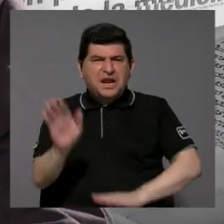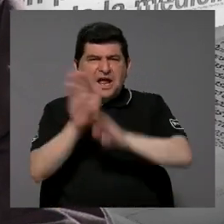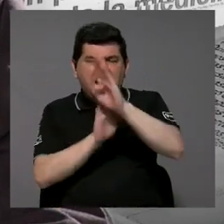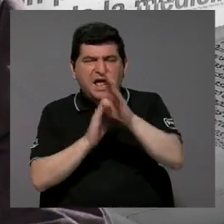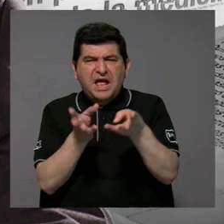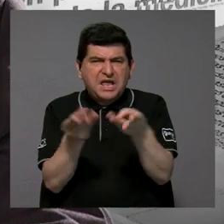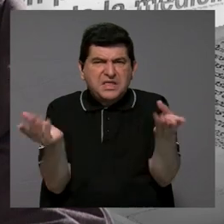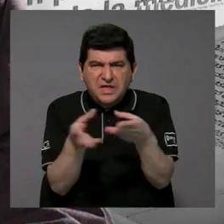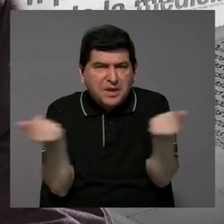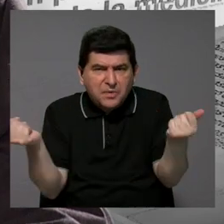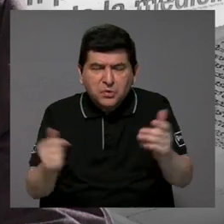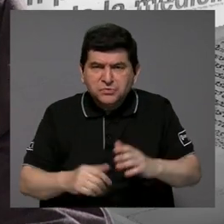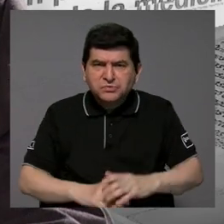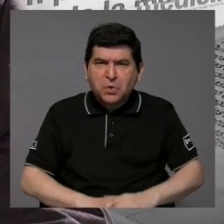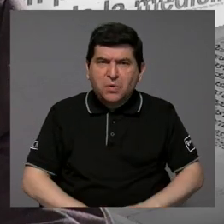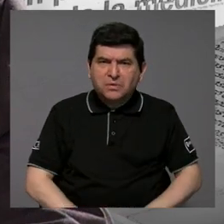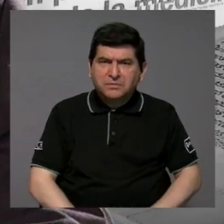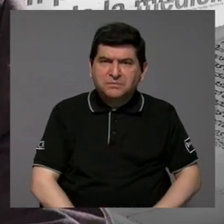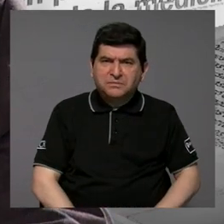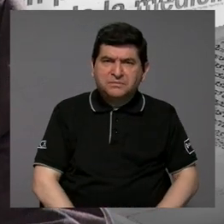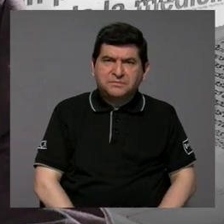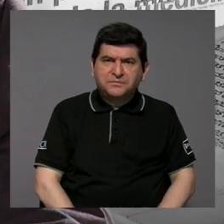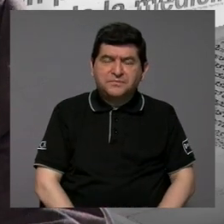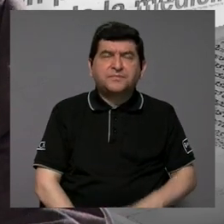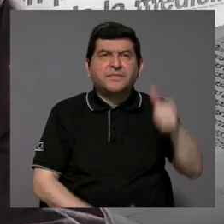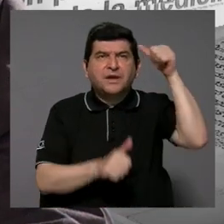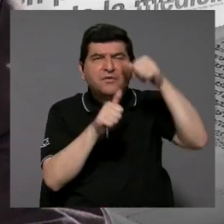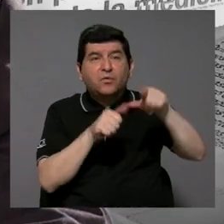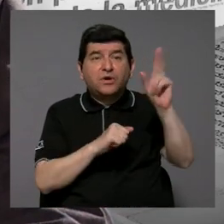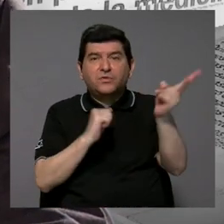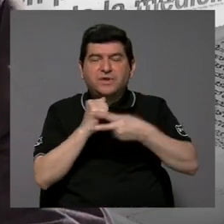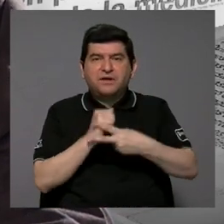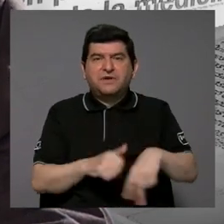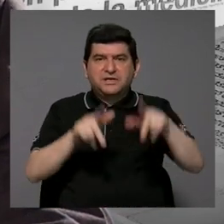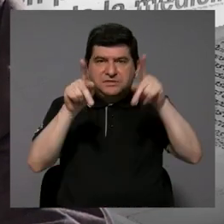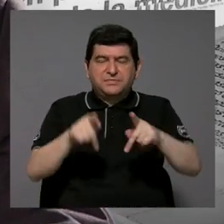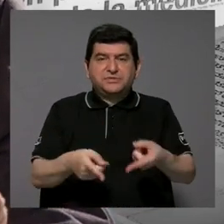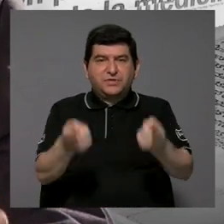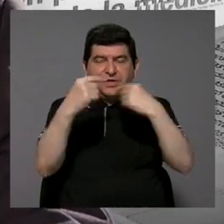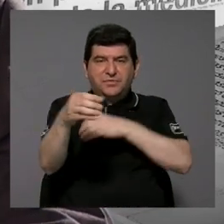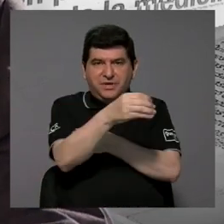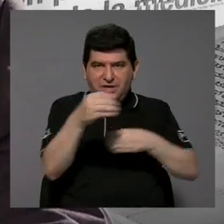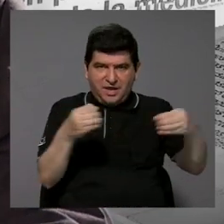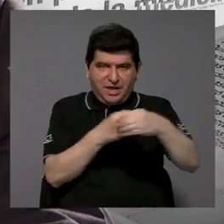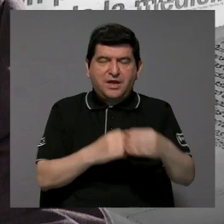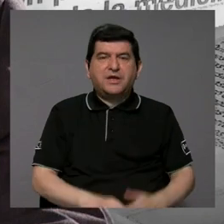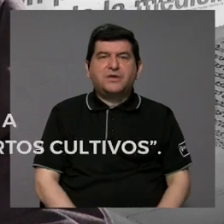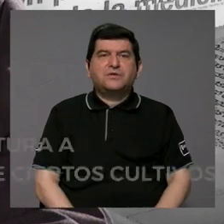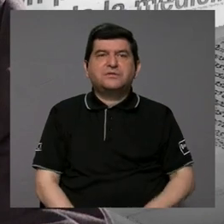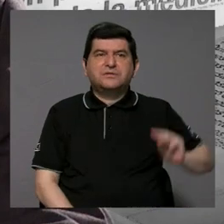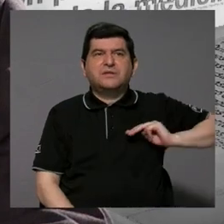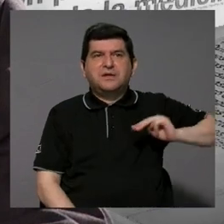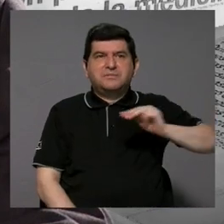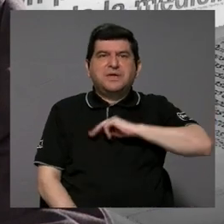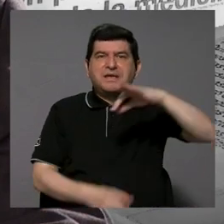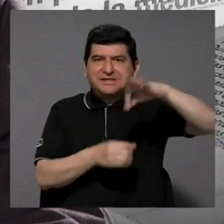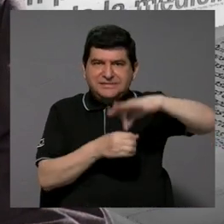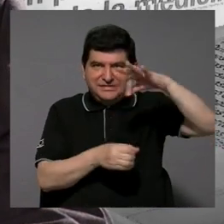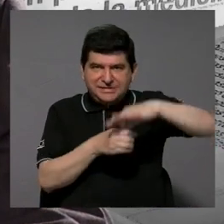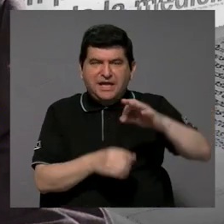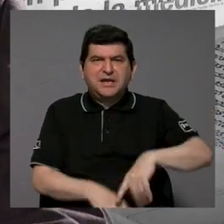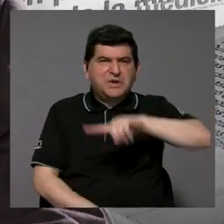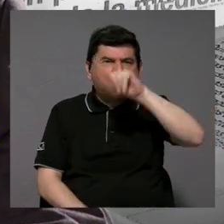en contra de la producción, porque recuerdo una vez llegaron a mi oficina una gente, incluso del Ministerio de Agricultura,